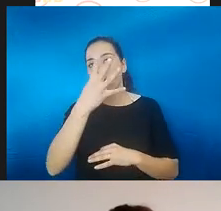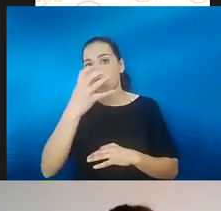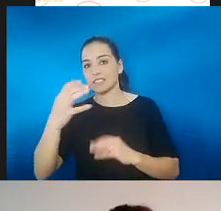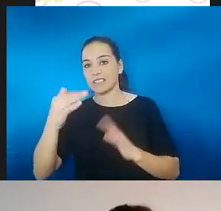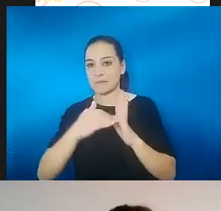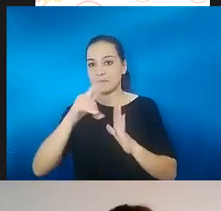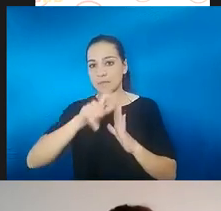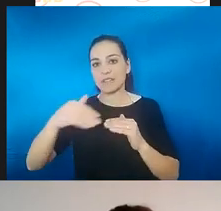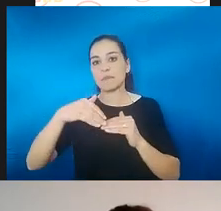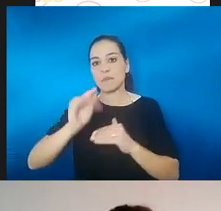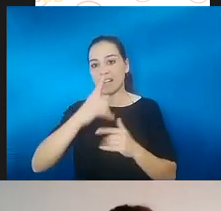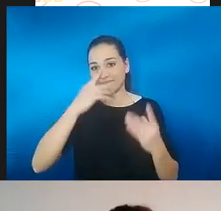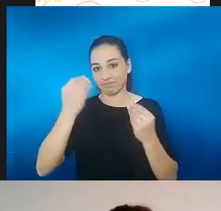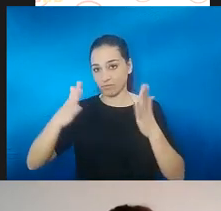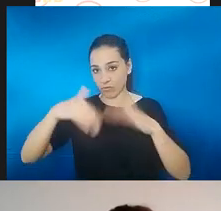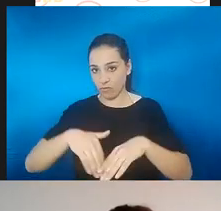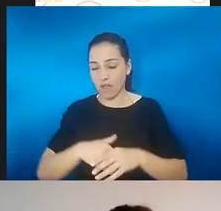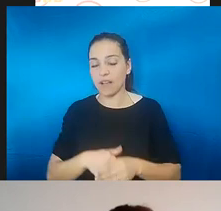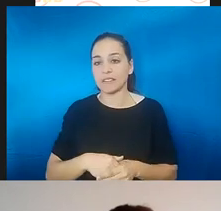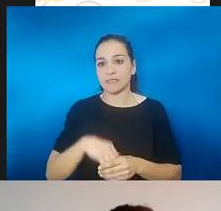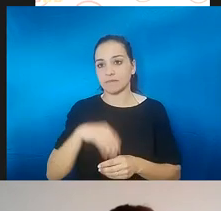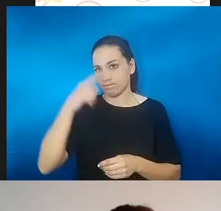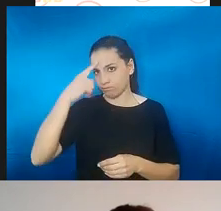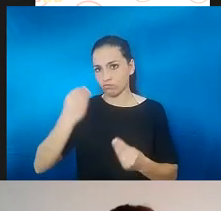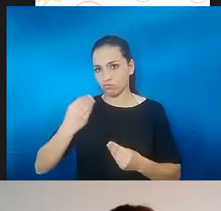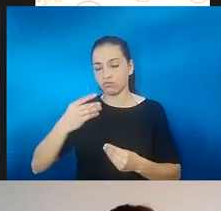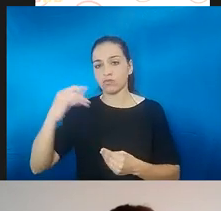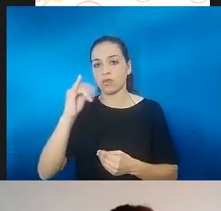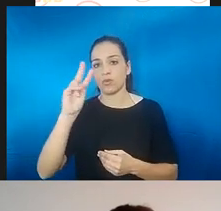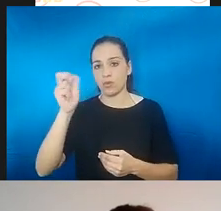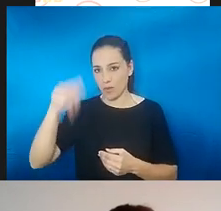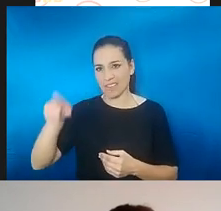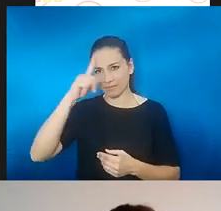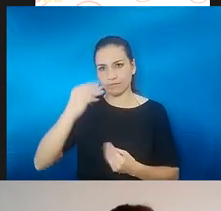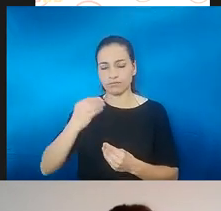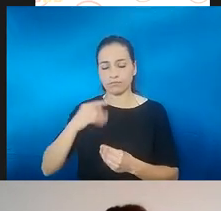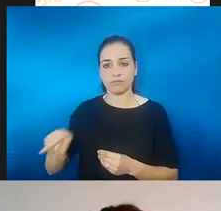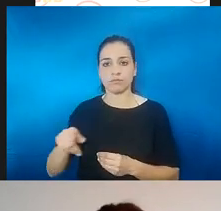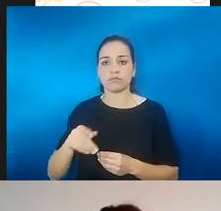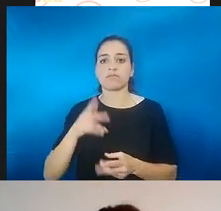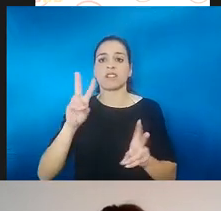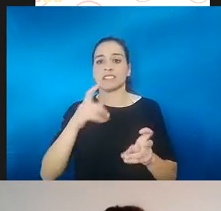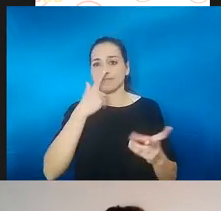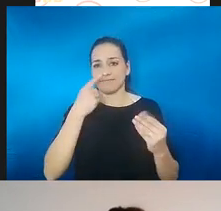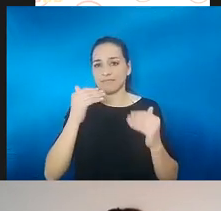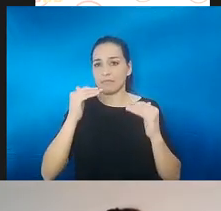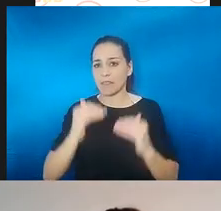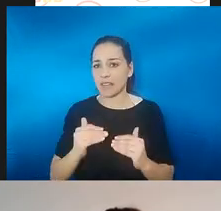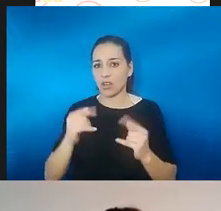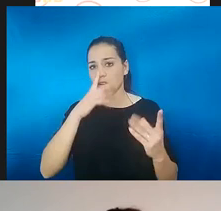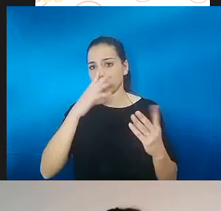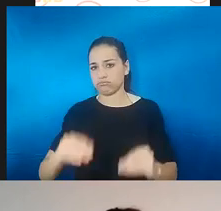eso, bueno, lo sabrá mejor Juan, pero es que la anosmia o la pérdida de olfato ya sea completa, o sea,